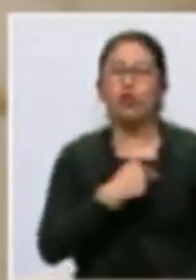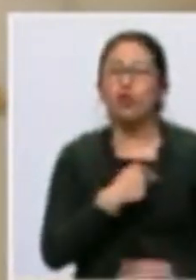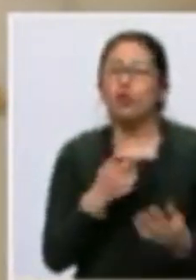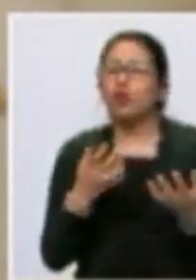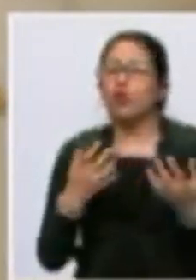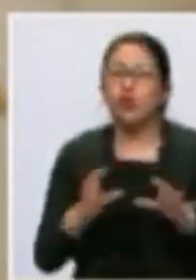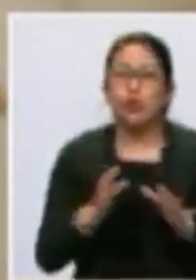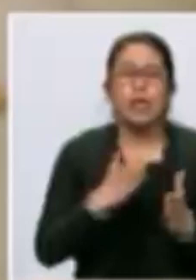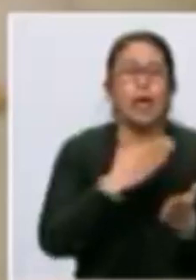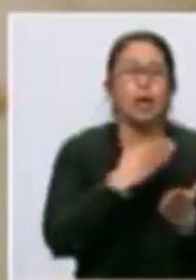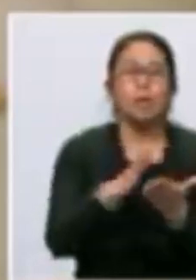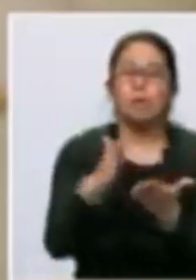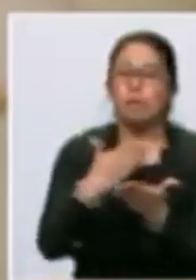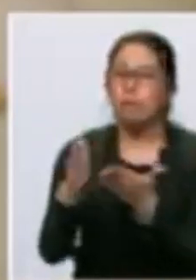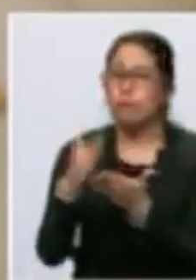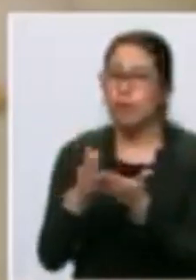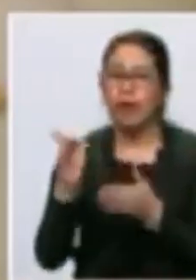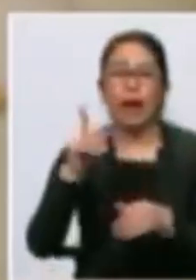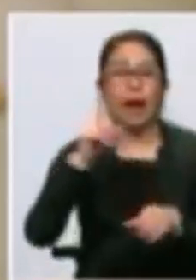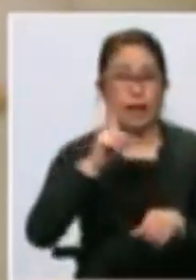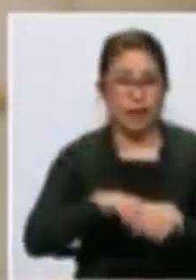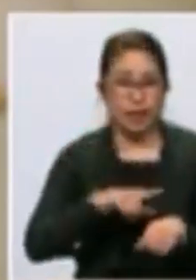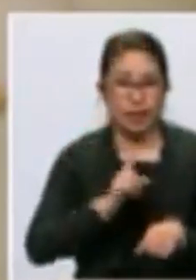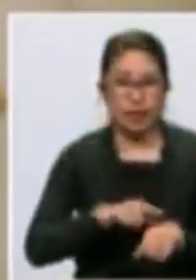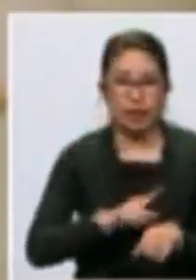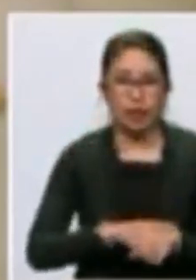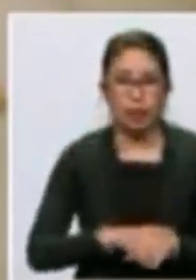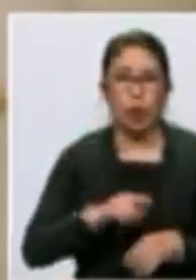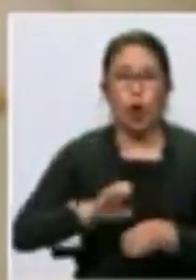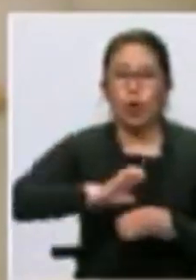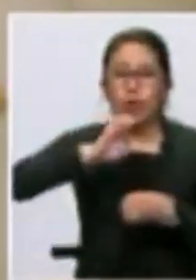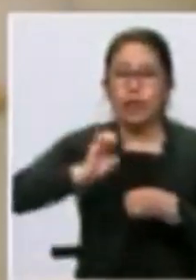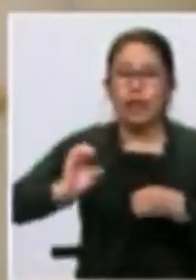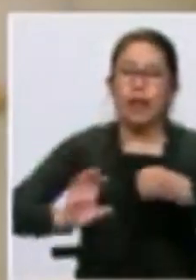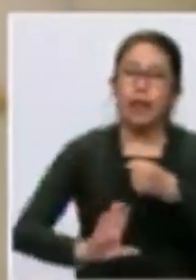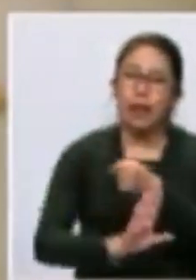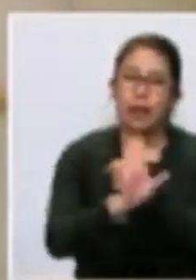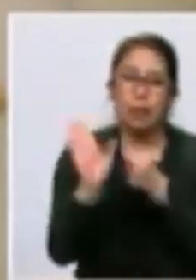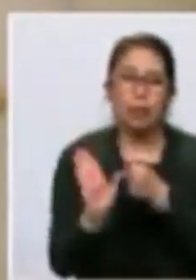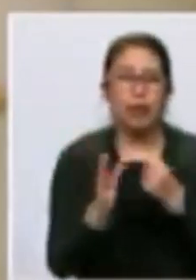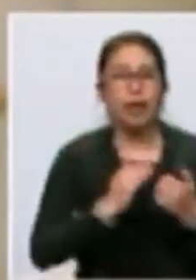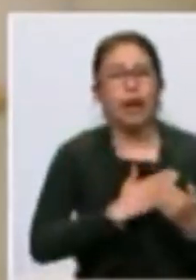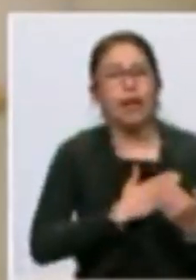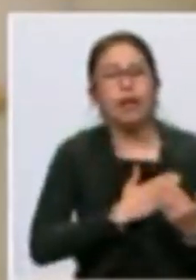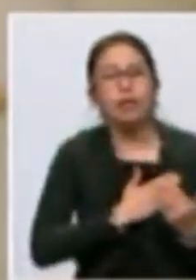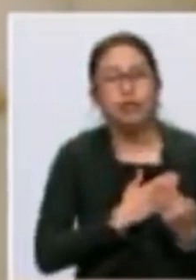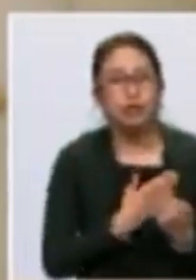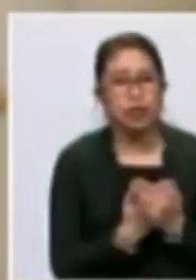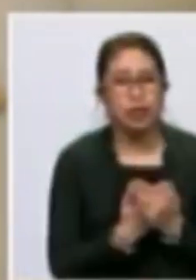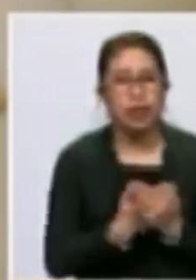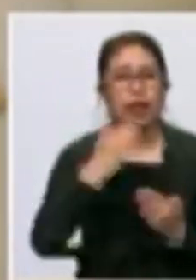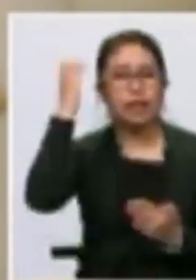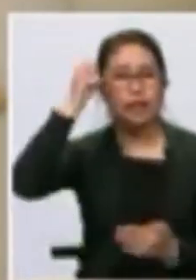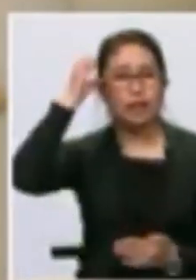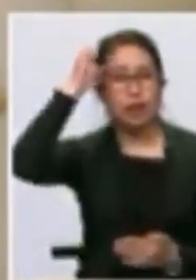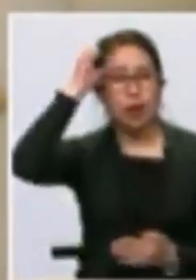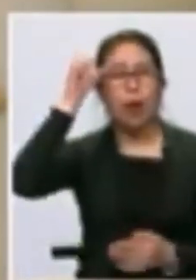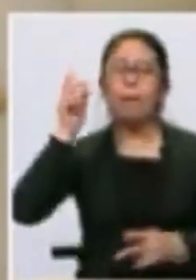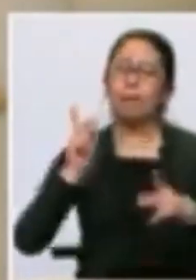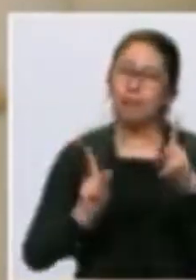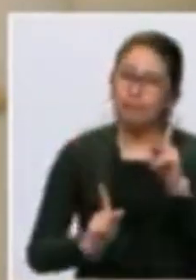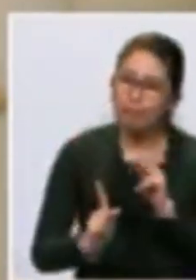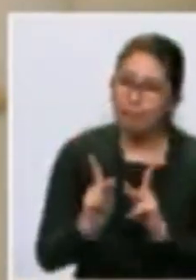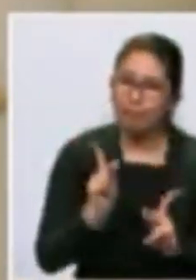trabajador durante la crisis del virus. Y un espíritu que defiende la solidaridad del Estado para con los más